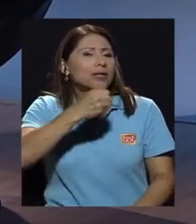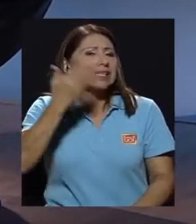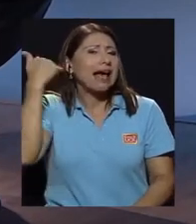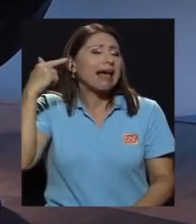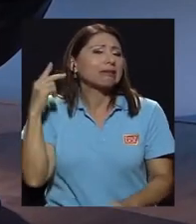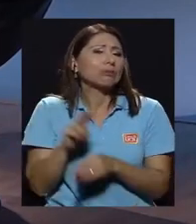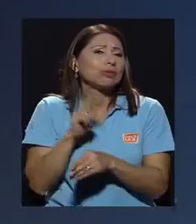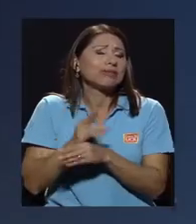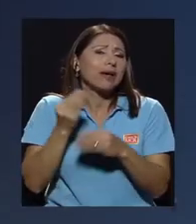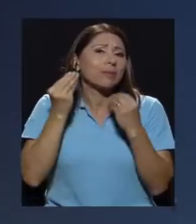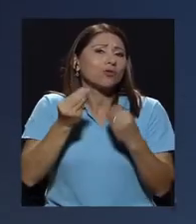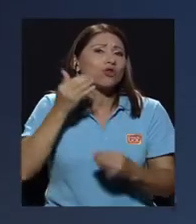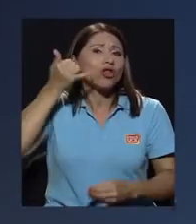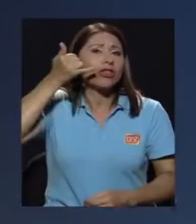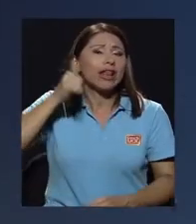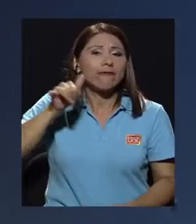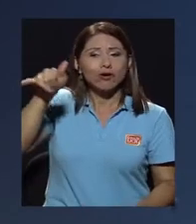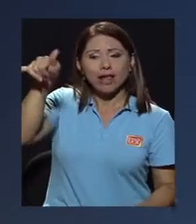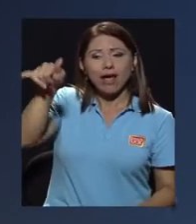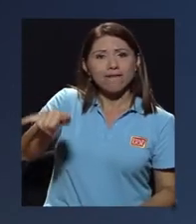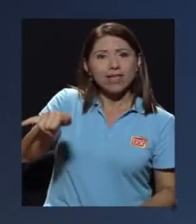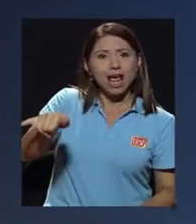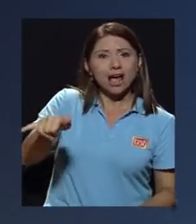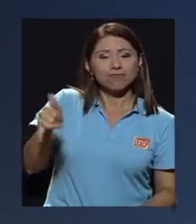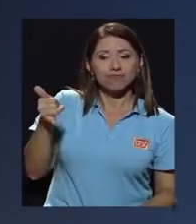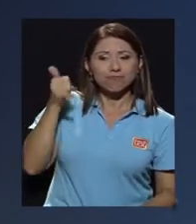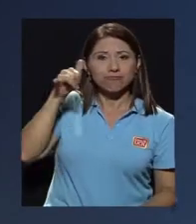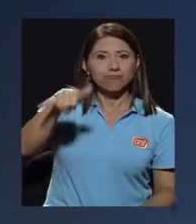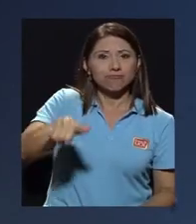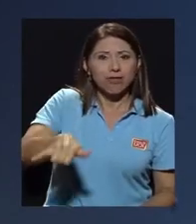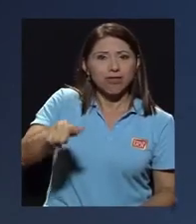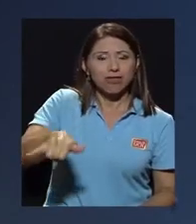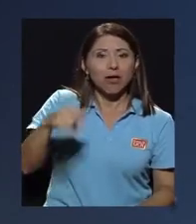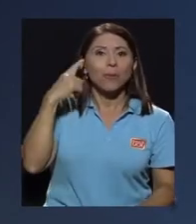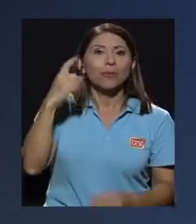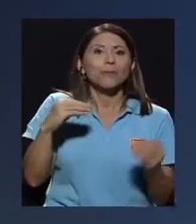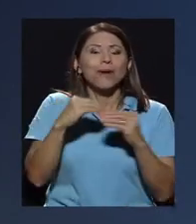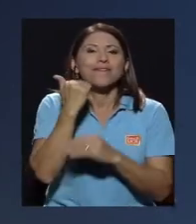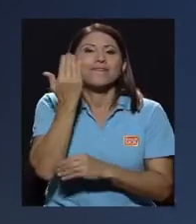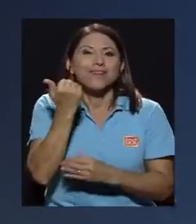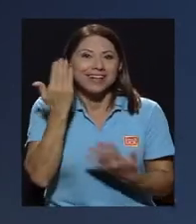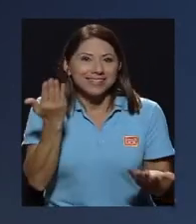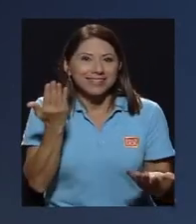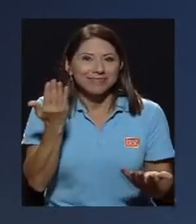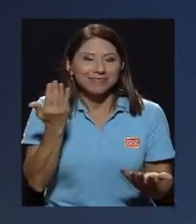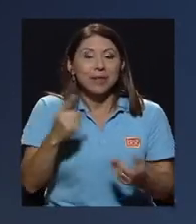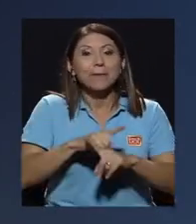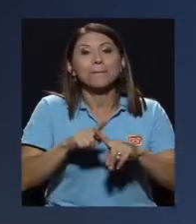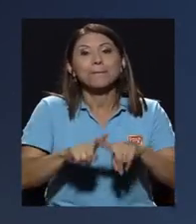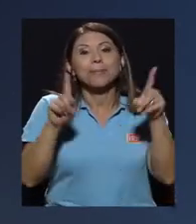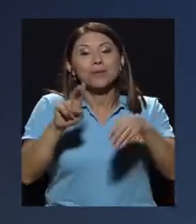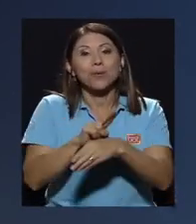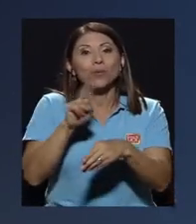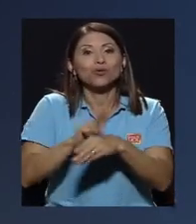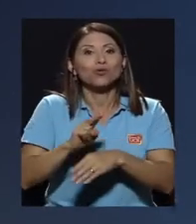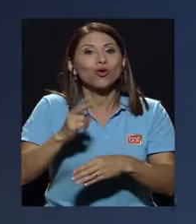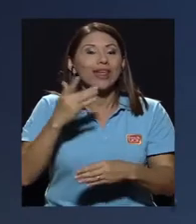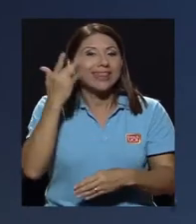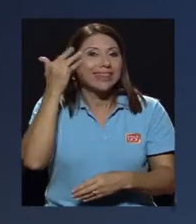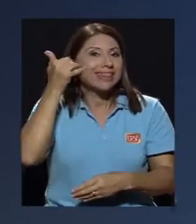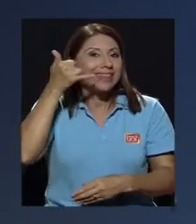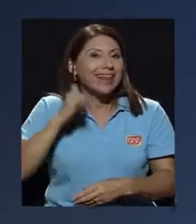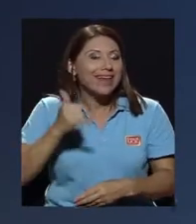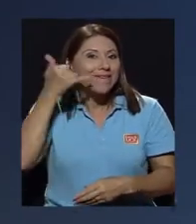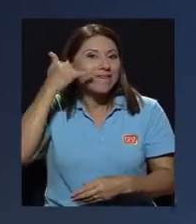la telefonía fija. Porque en la buena teoría es como más fácil de utilizar, se les facilita tal vez. En cambio lo que es el uso de un teléfono